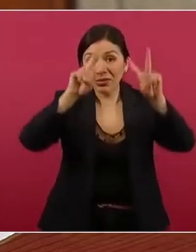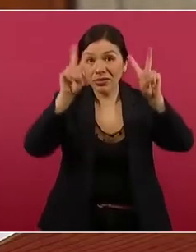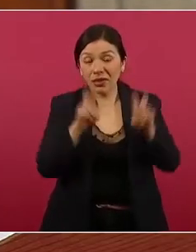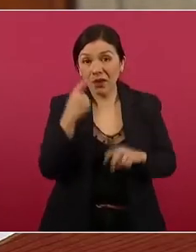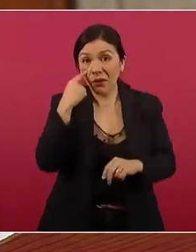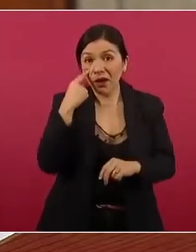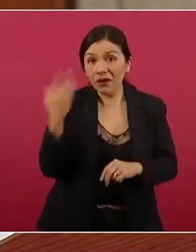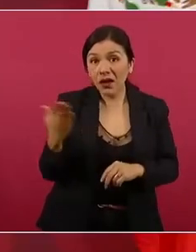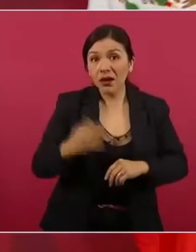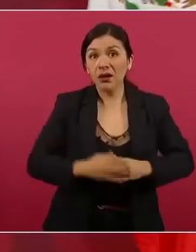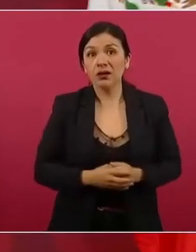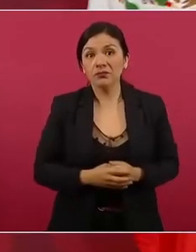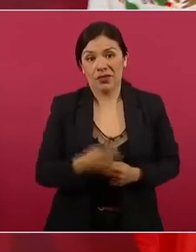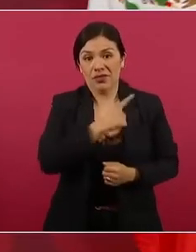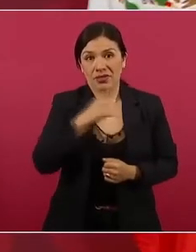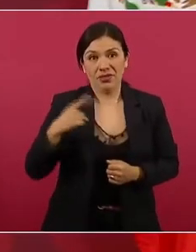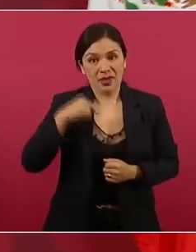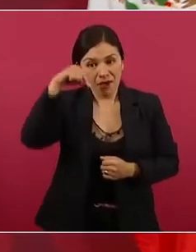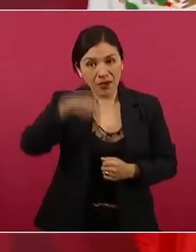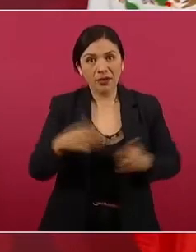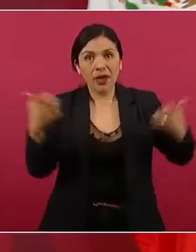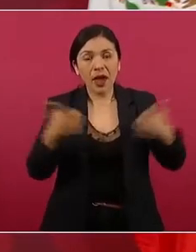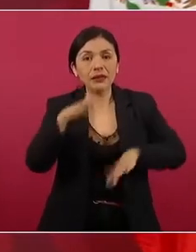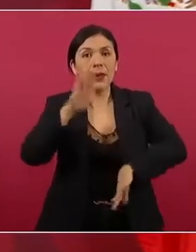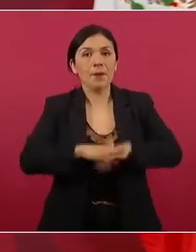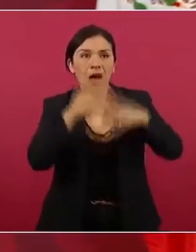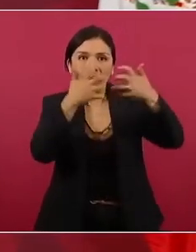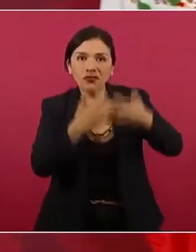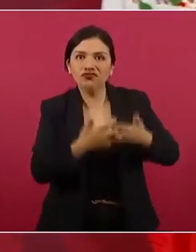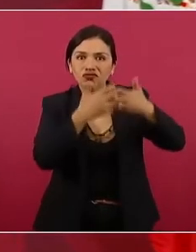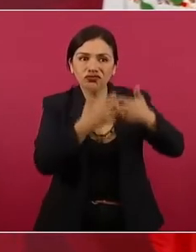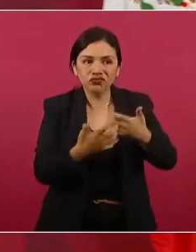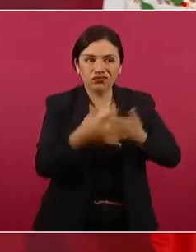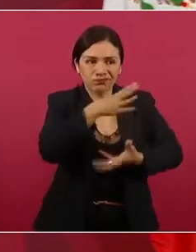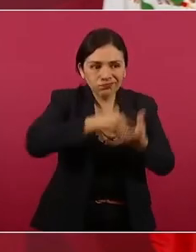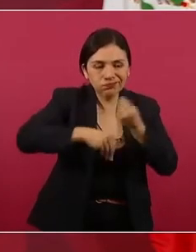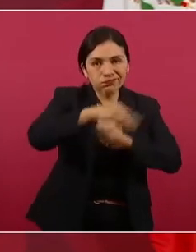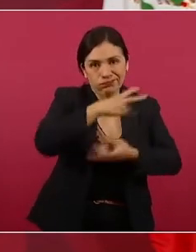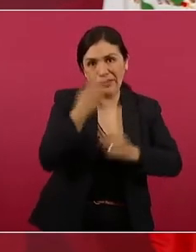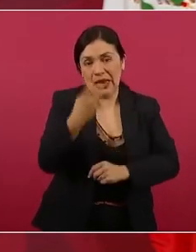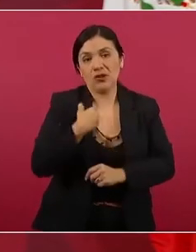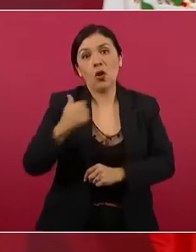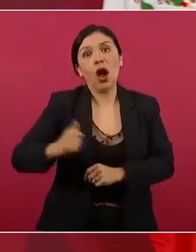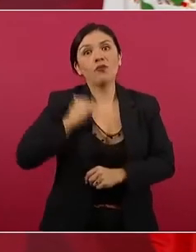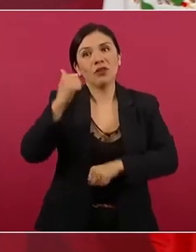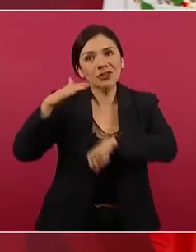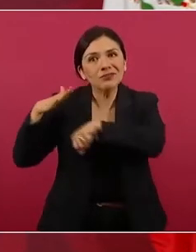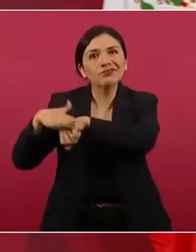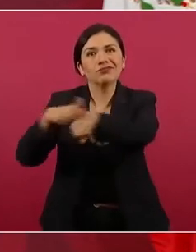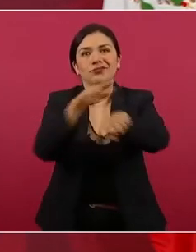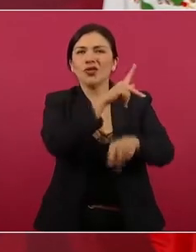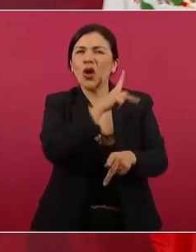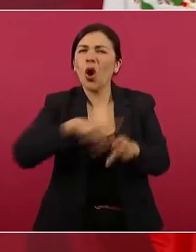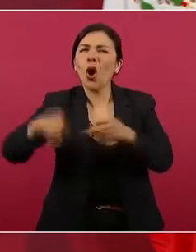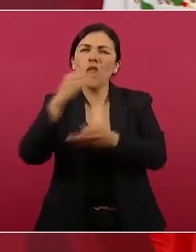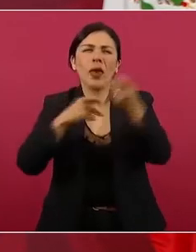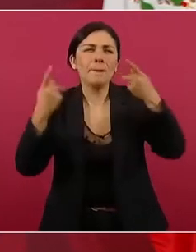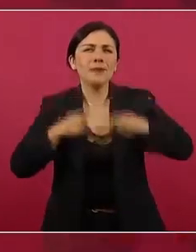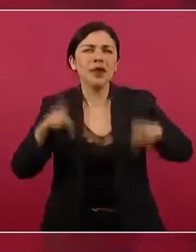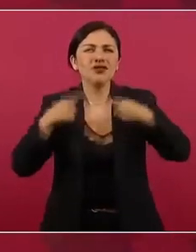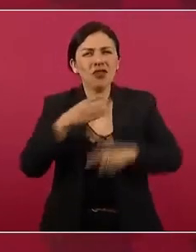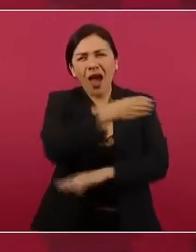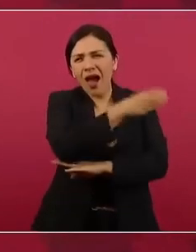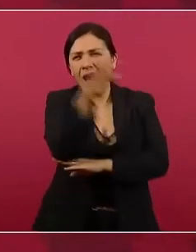producir más provecho para decirle a toda la gente del campo. Todo lo que puedan